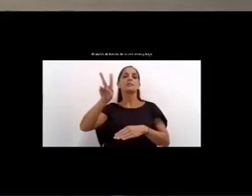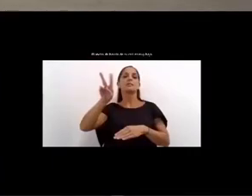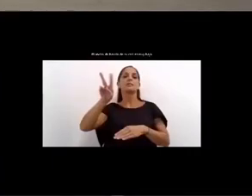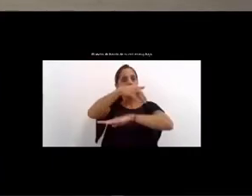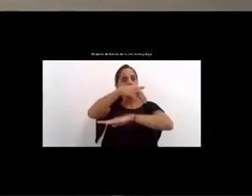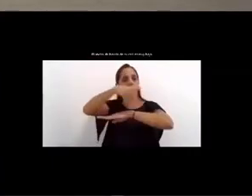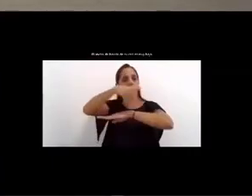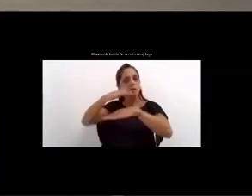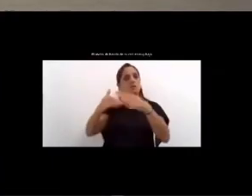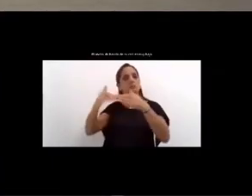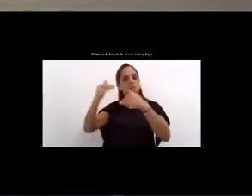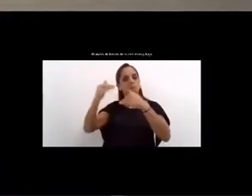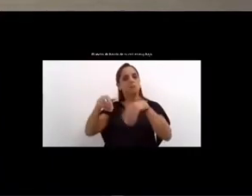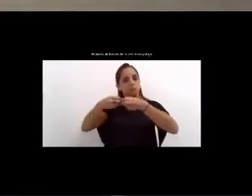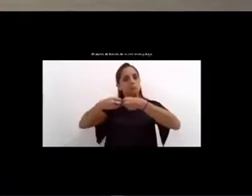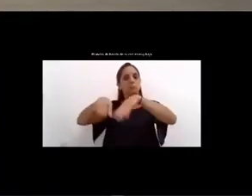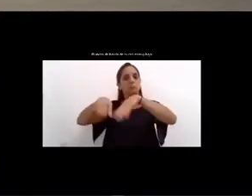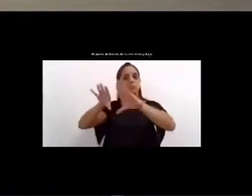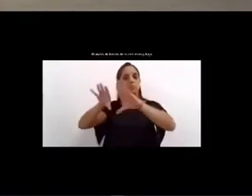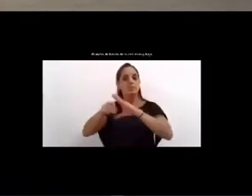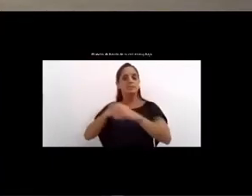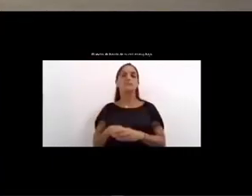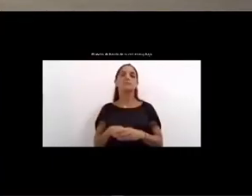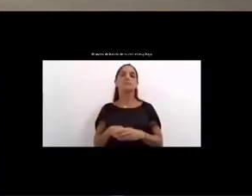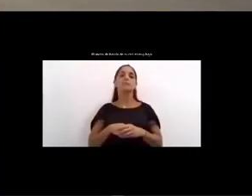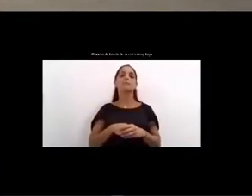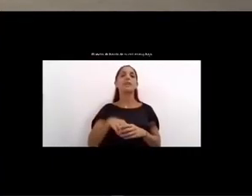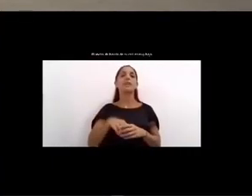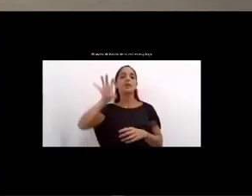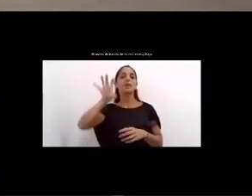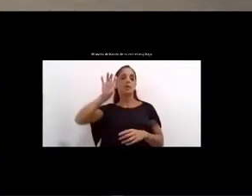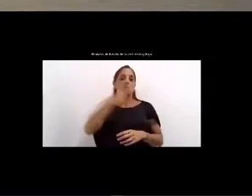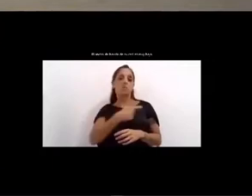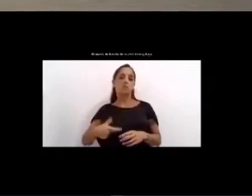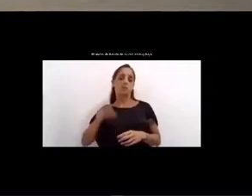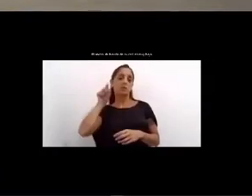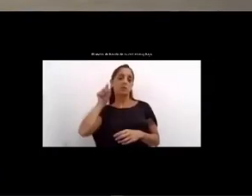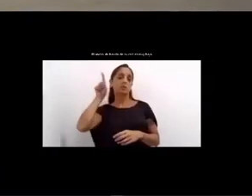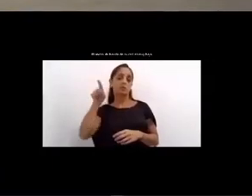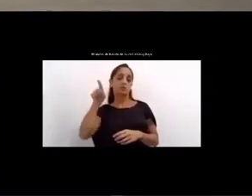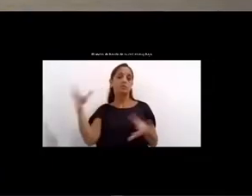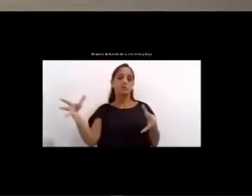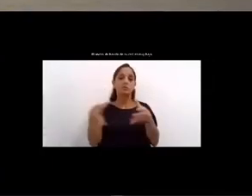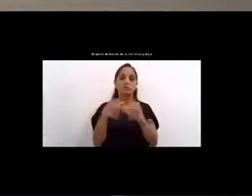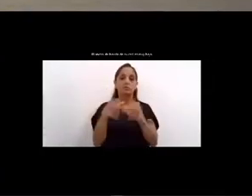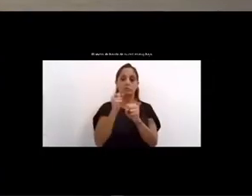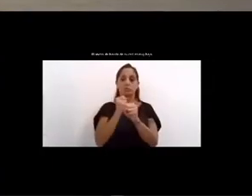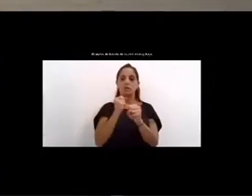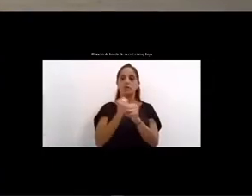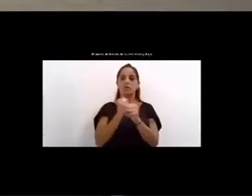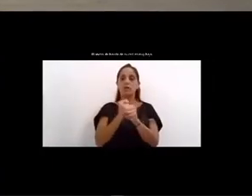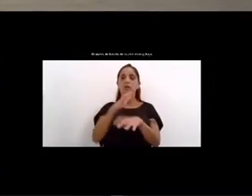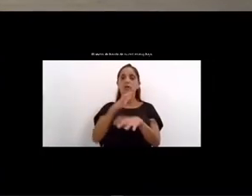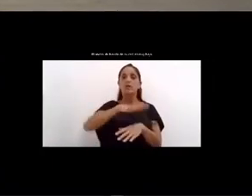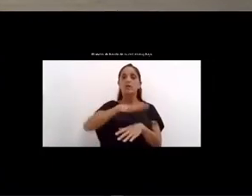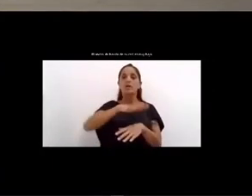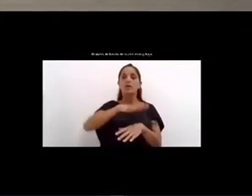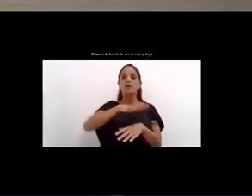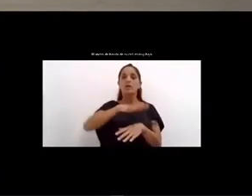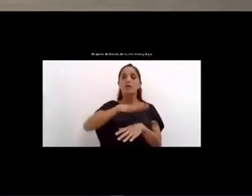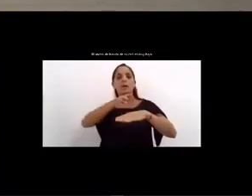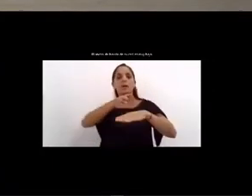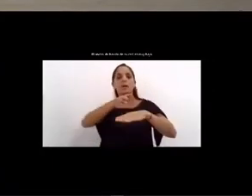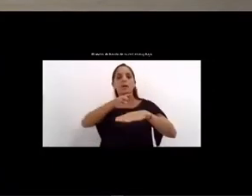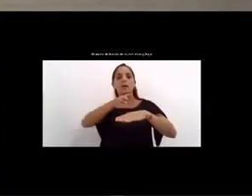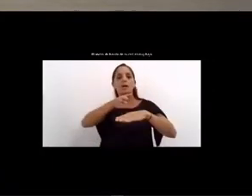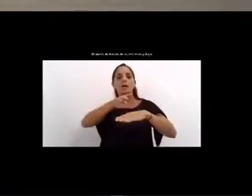febrero junto al gobierno provincial estamos mejorando los accesos completándose totalmente nueva la obra